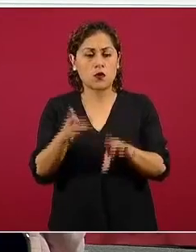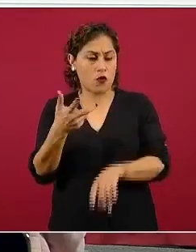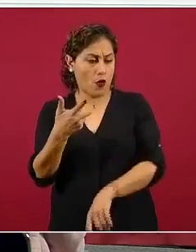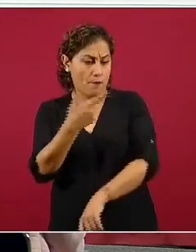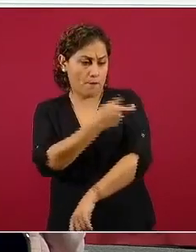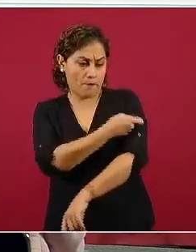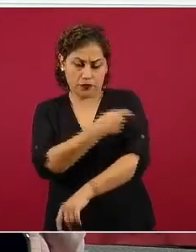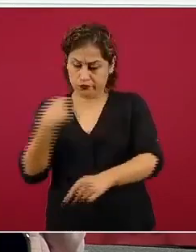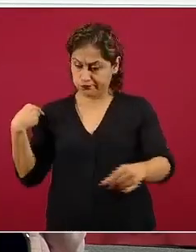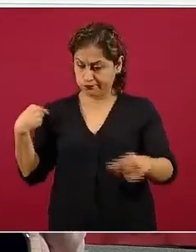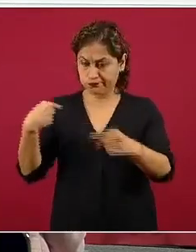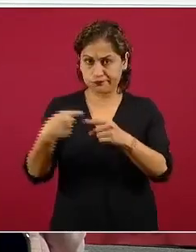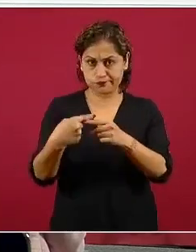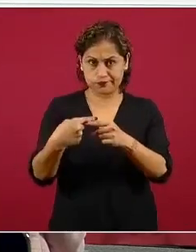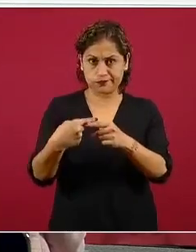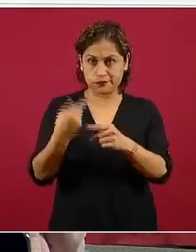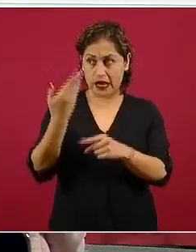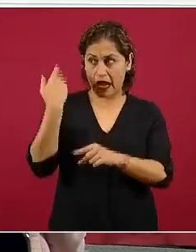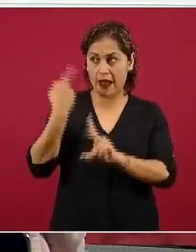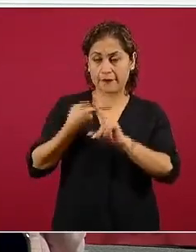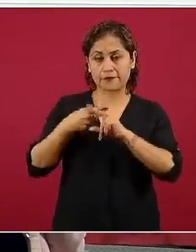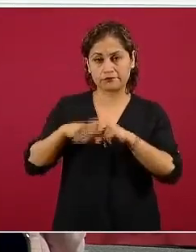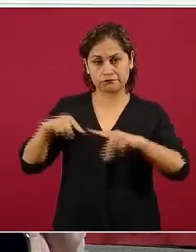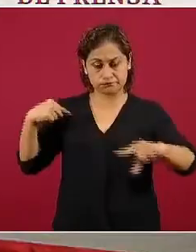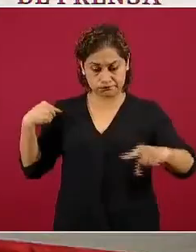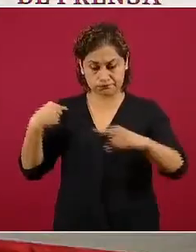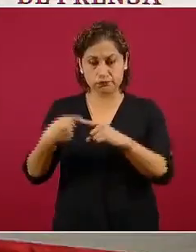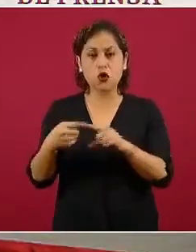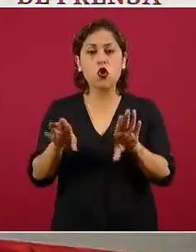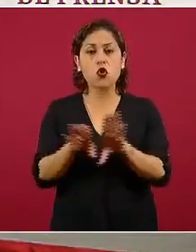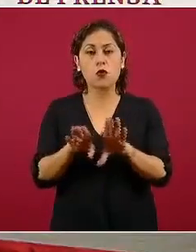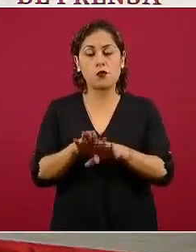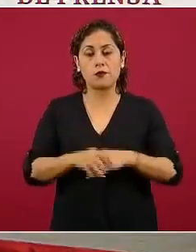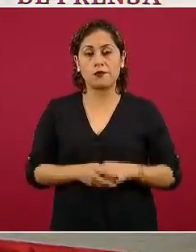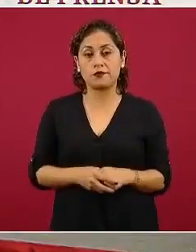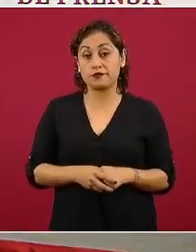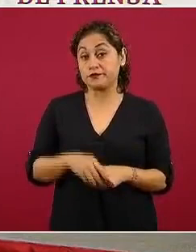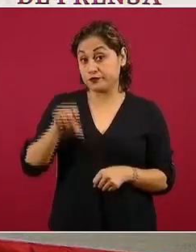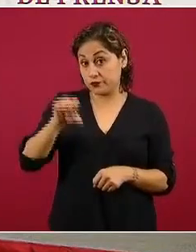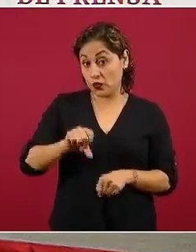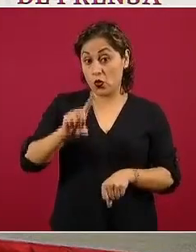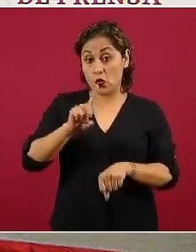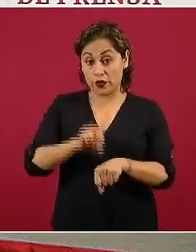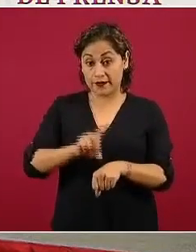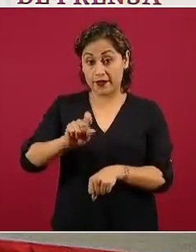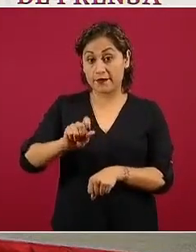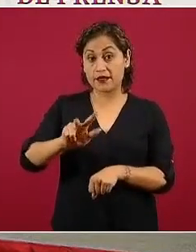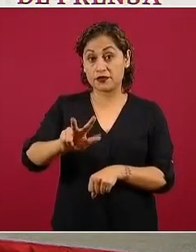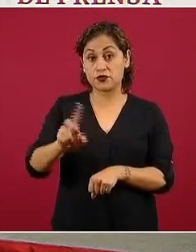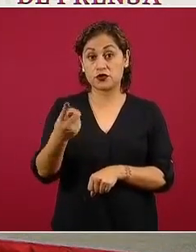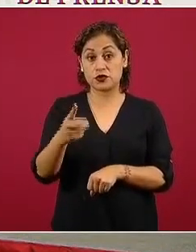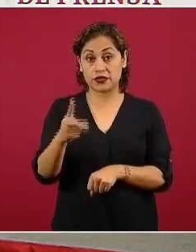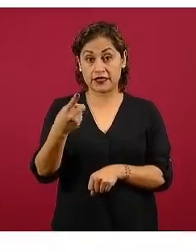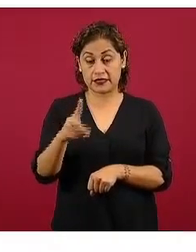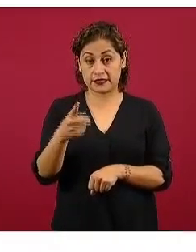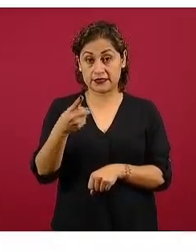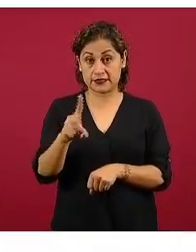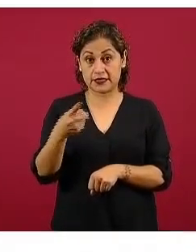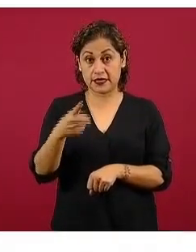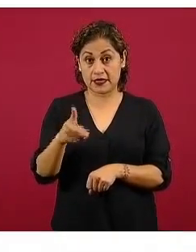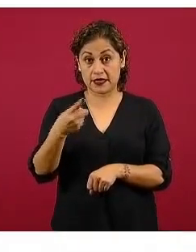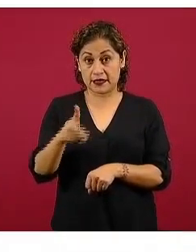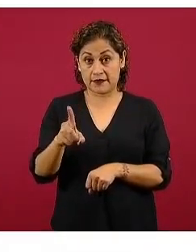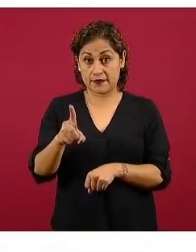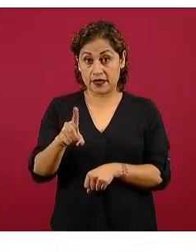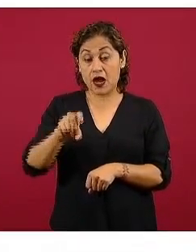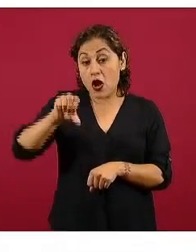hasta el día de hoy con la vacunación. Al día de hoy, 28 de diciembre, este es el corte que hicimos justo en